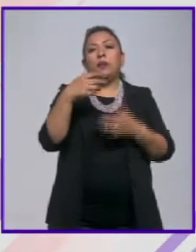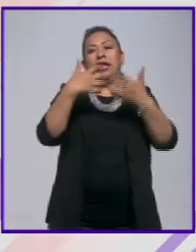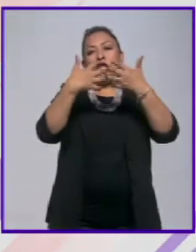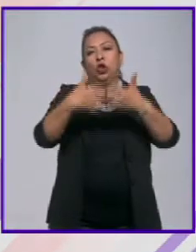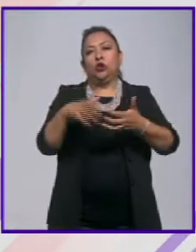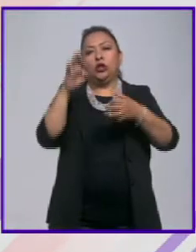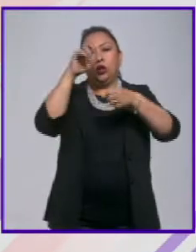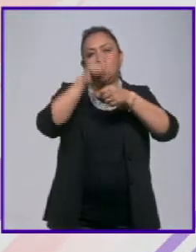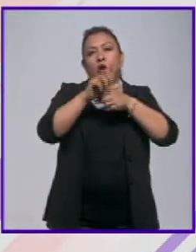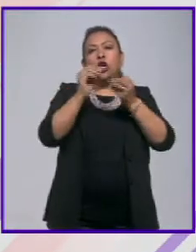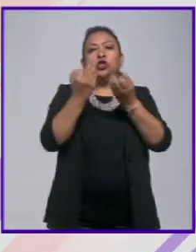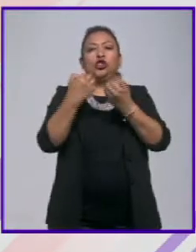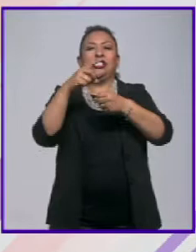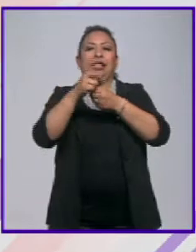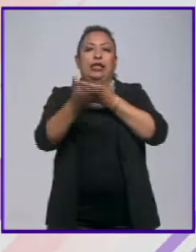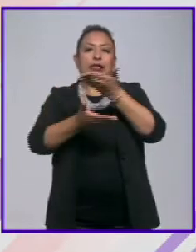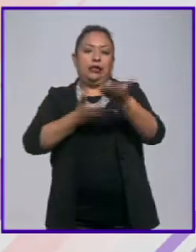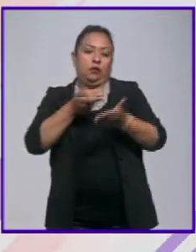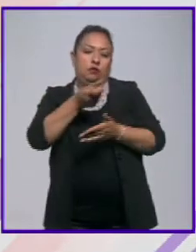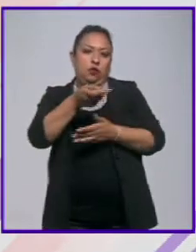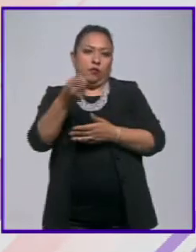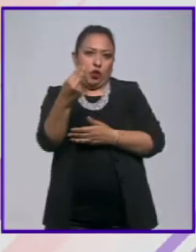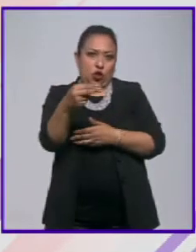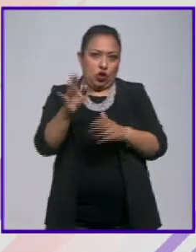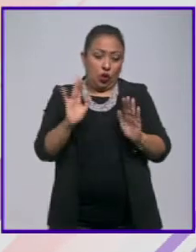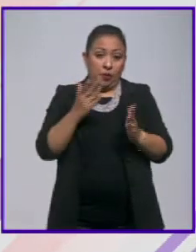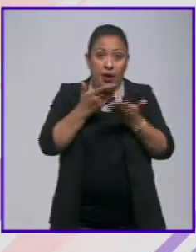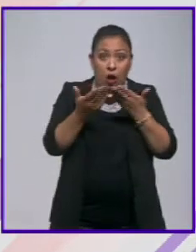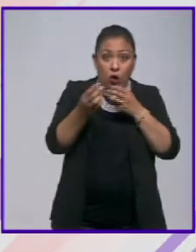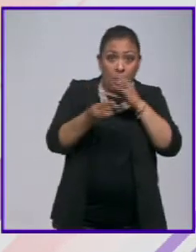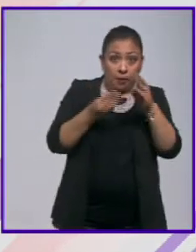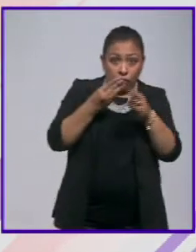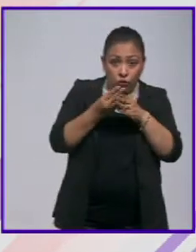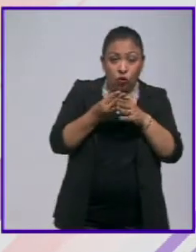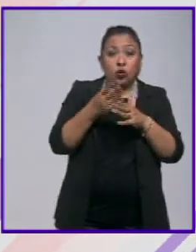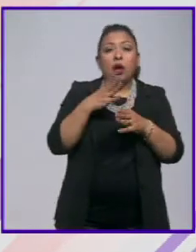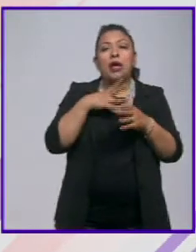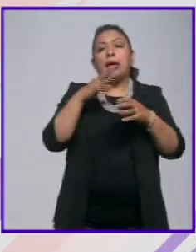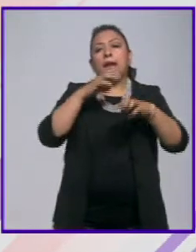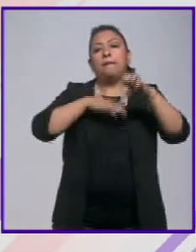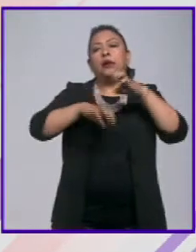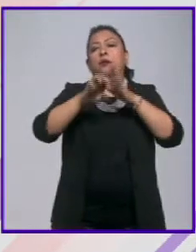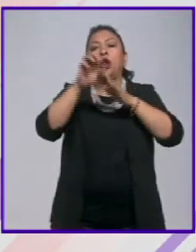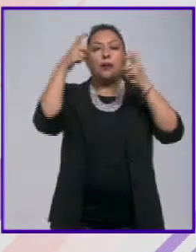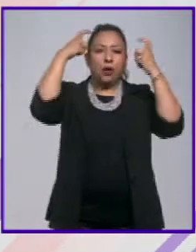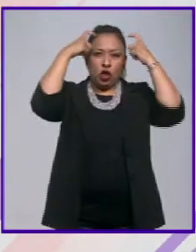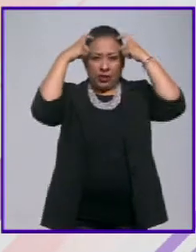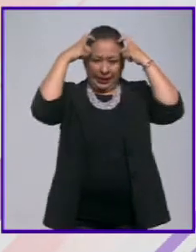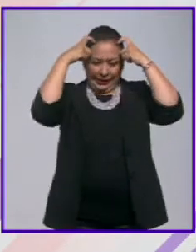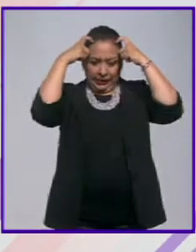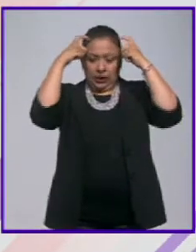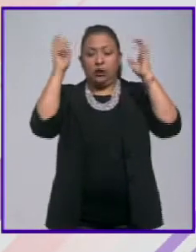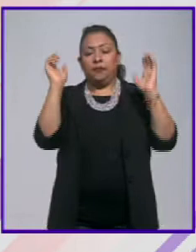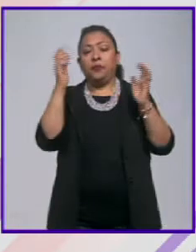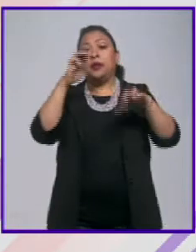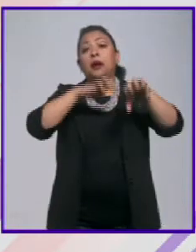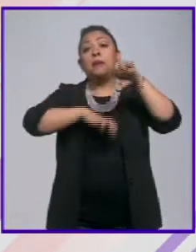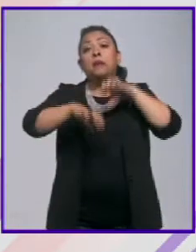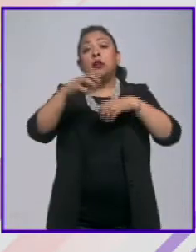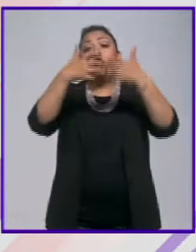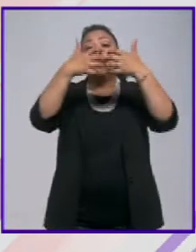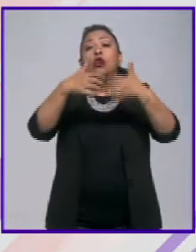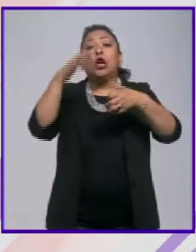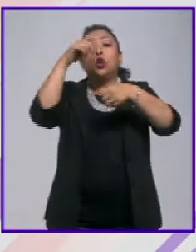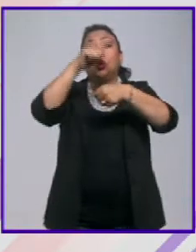culturales o las sociedades de servicios en el mundo actual una empresa como Disney es una empresa de industria